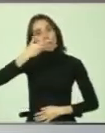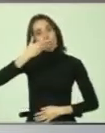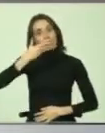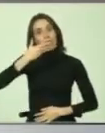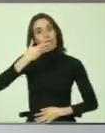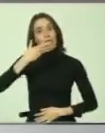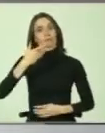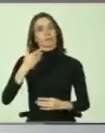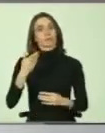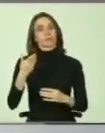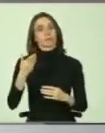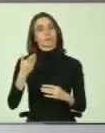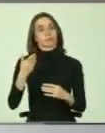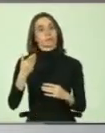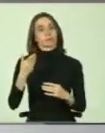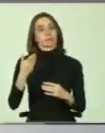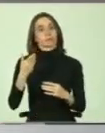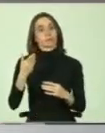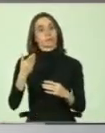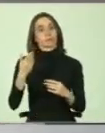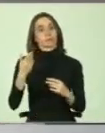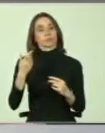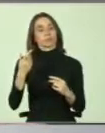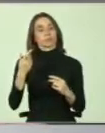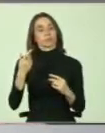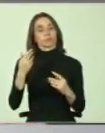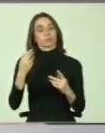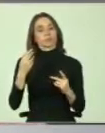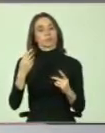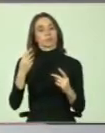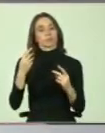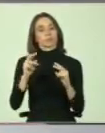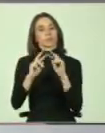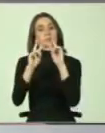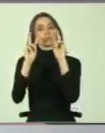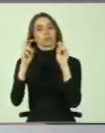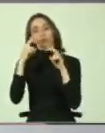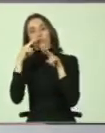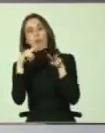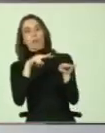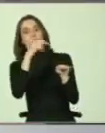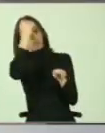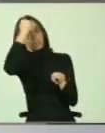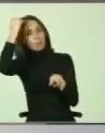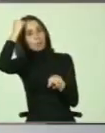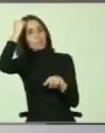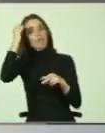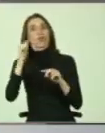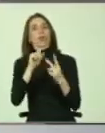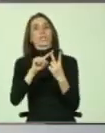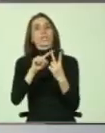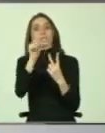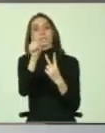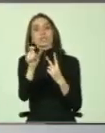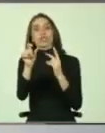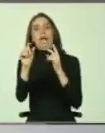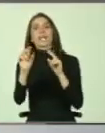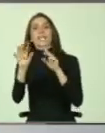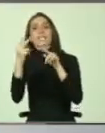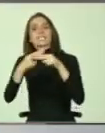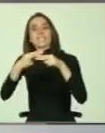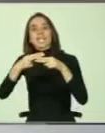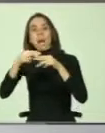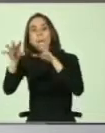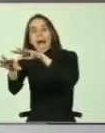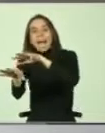visto desde un punto de vista de bomberos y rescatistas. Por